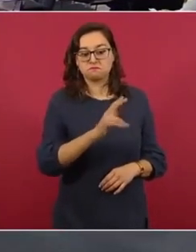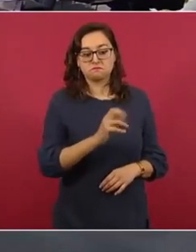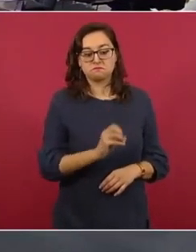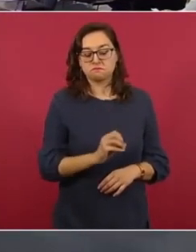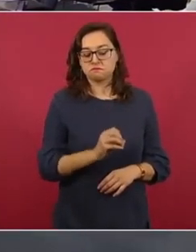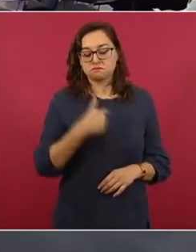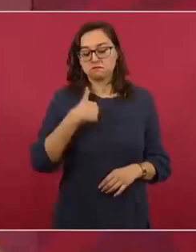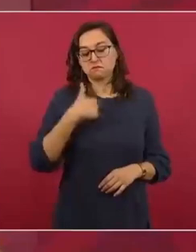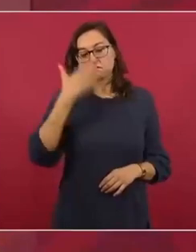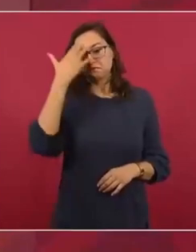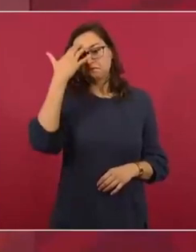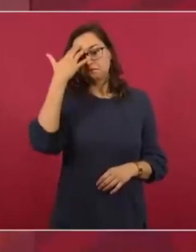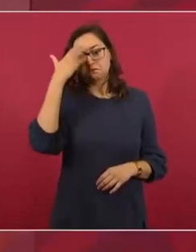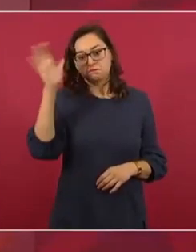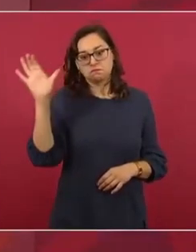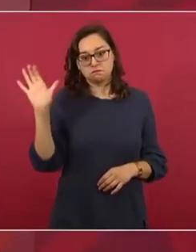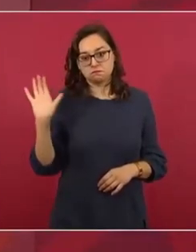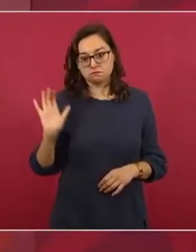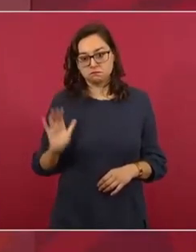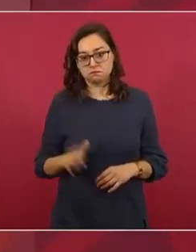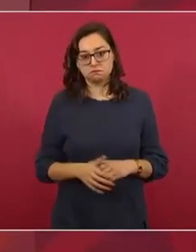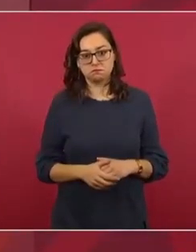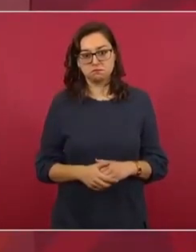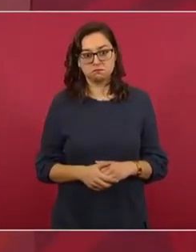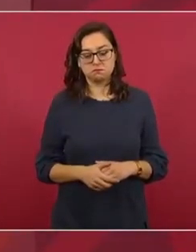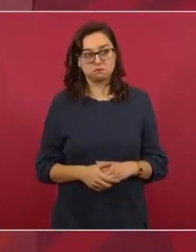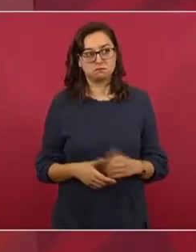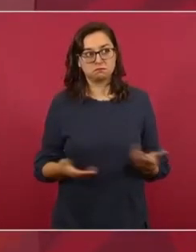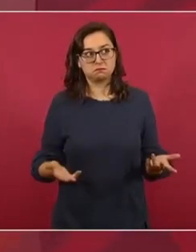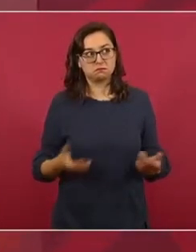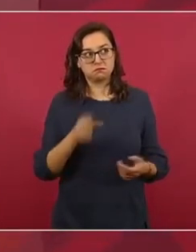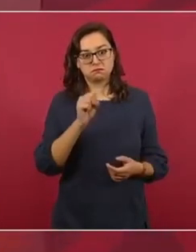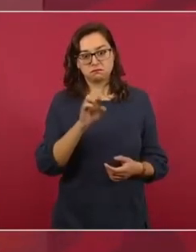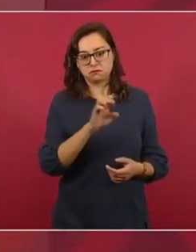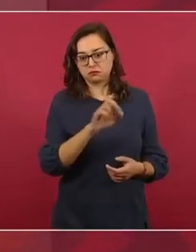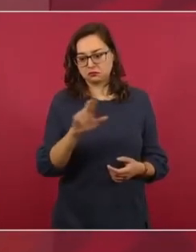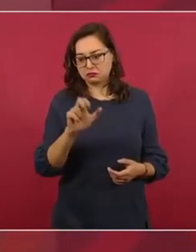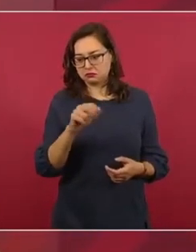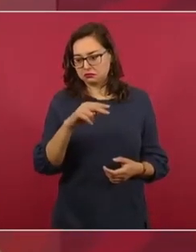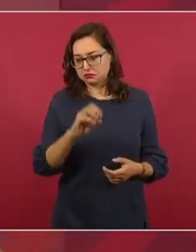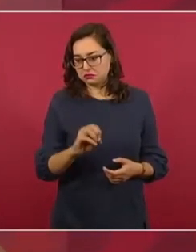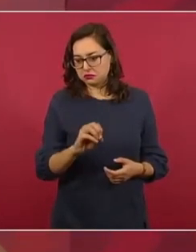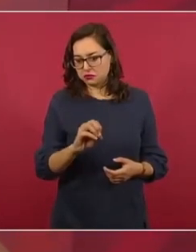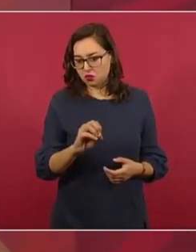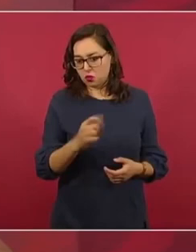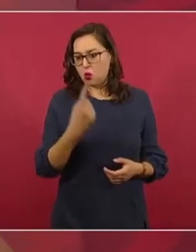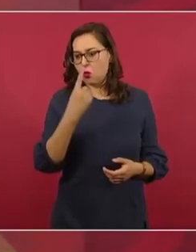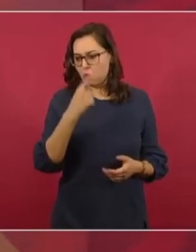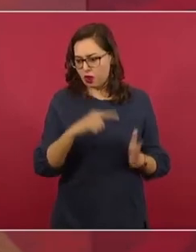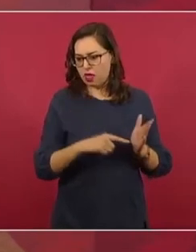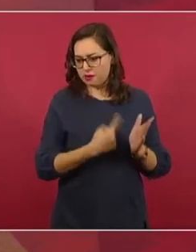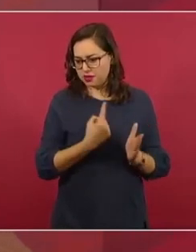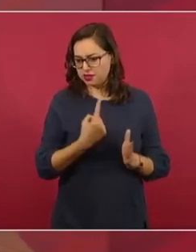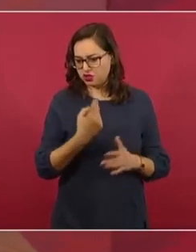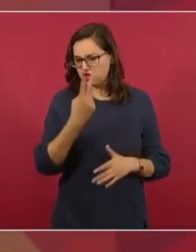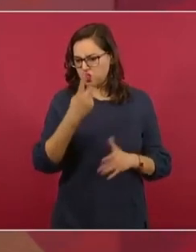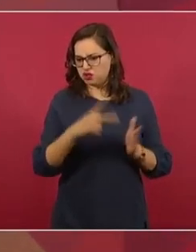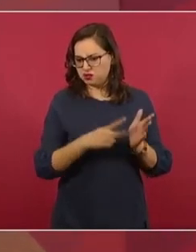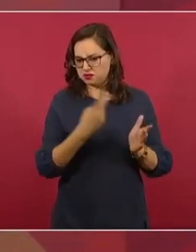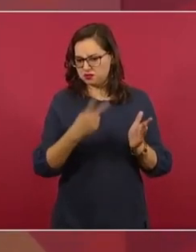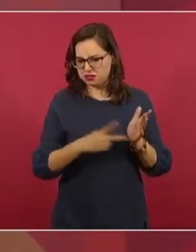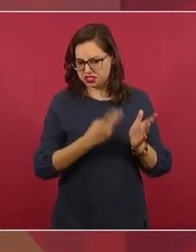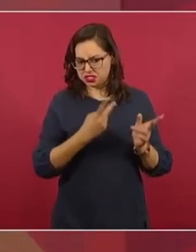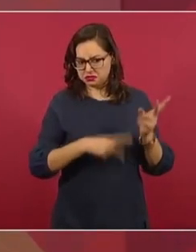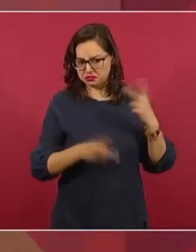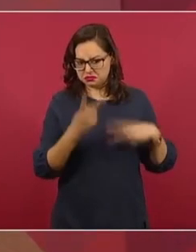a Serrano una vez aquí o dos, tampoco.